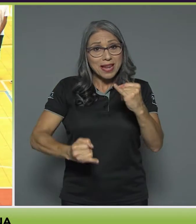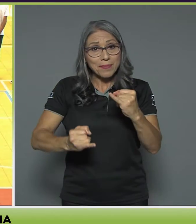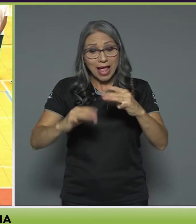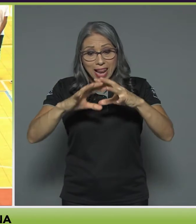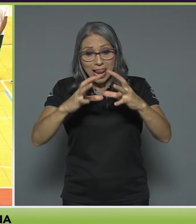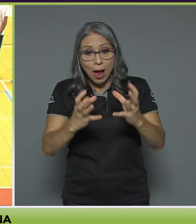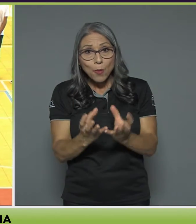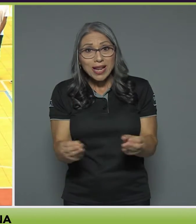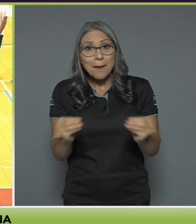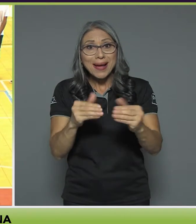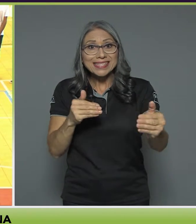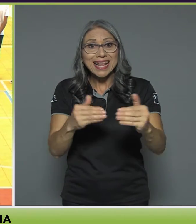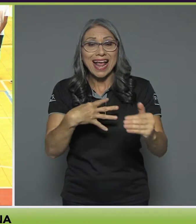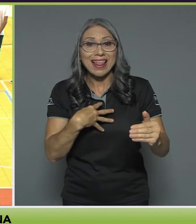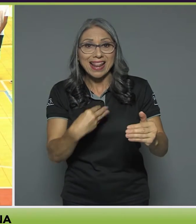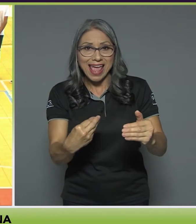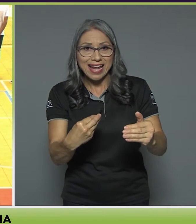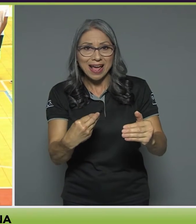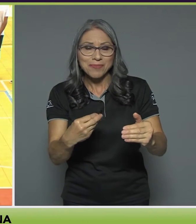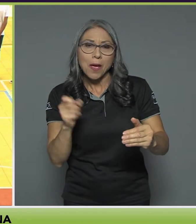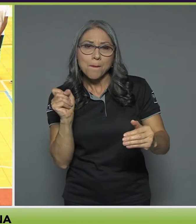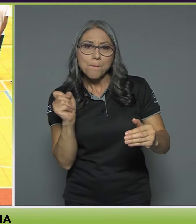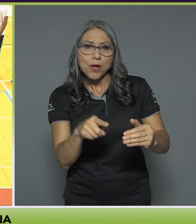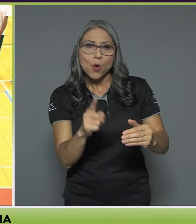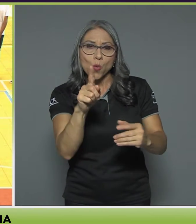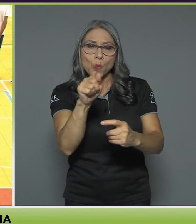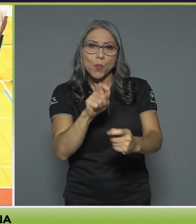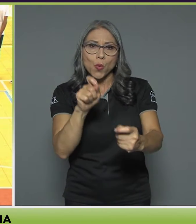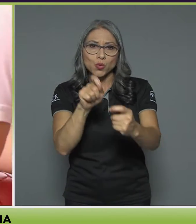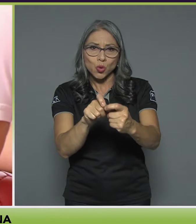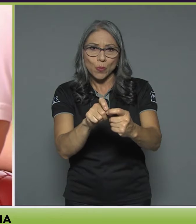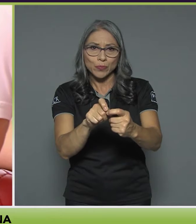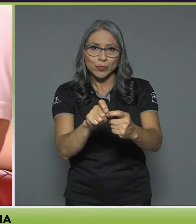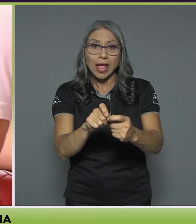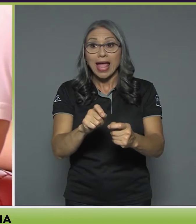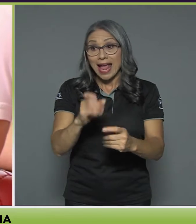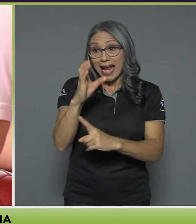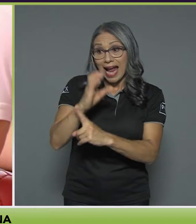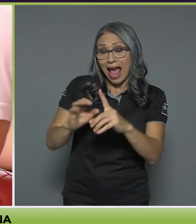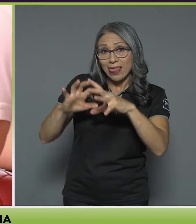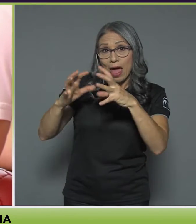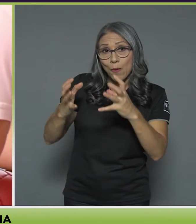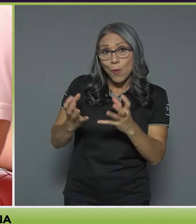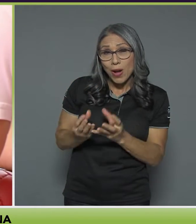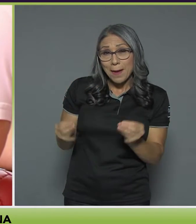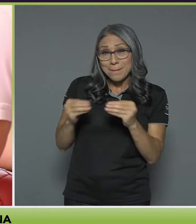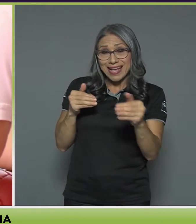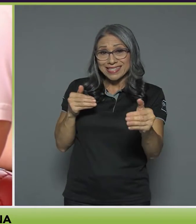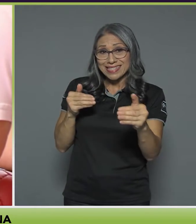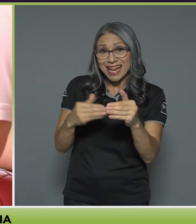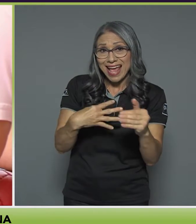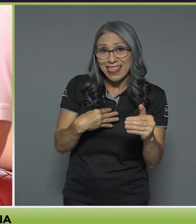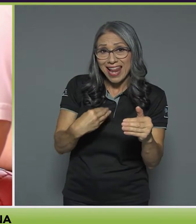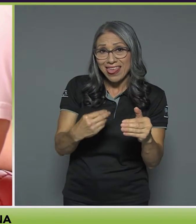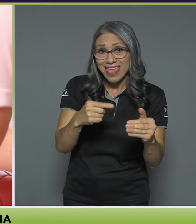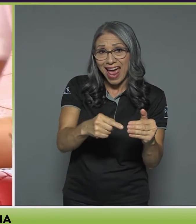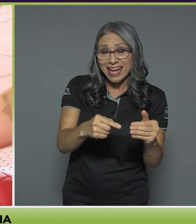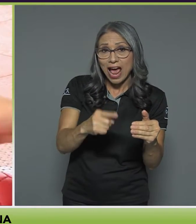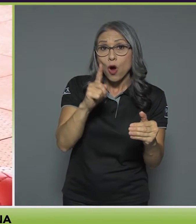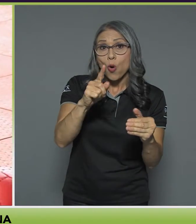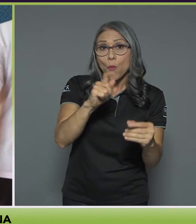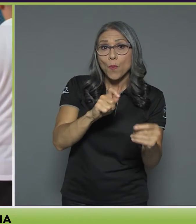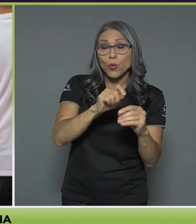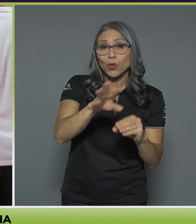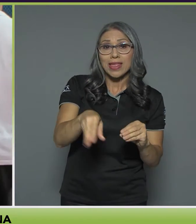la diana, anota un punto. Recibe un punto adicional por cada bola que se encuentre más cerca de la diana que la bola más